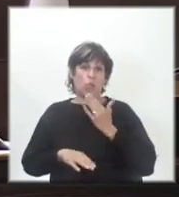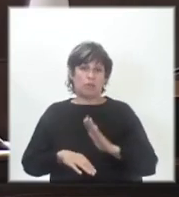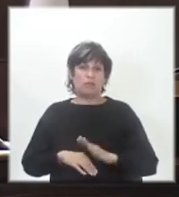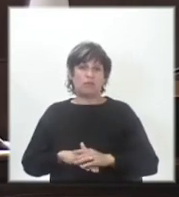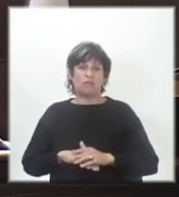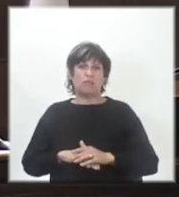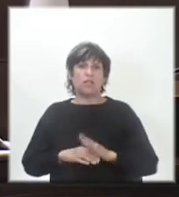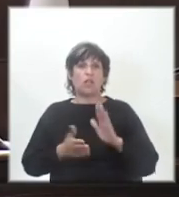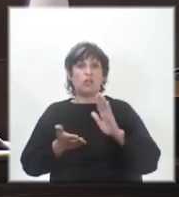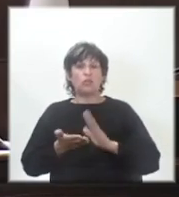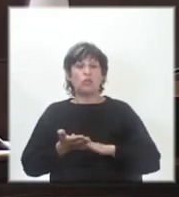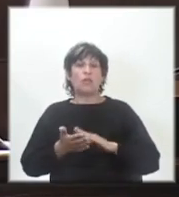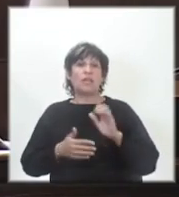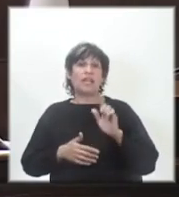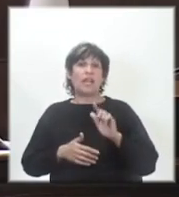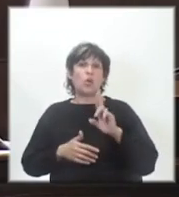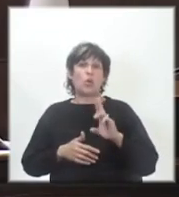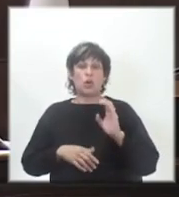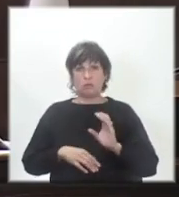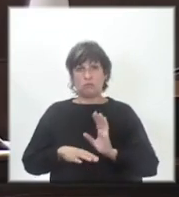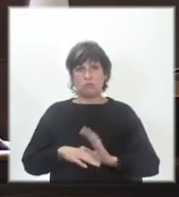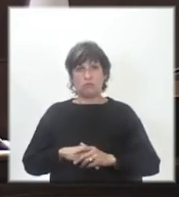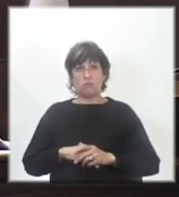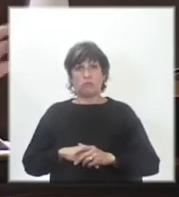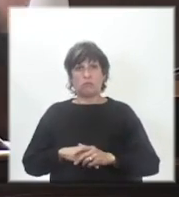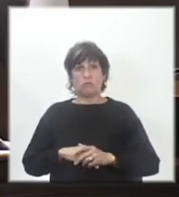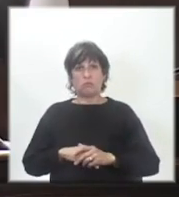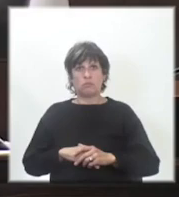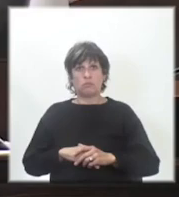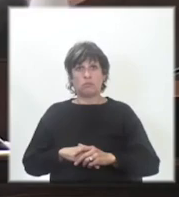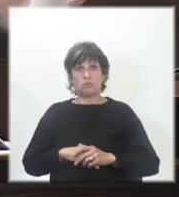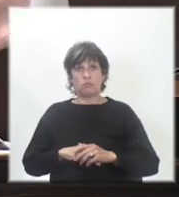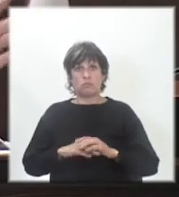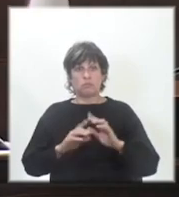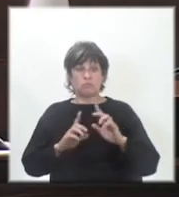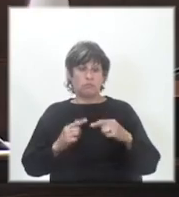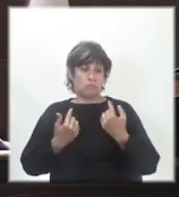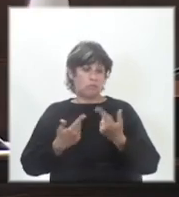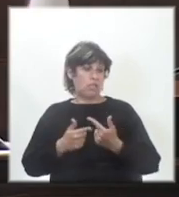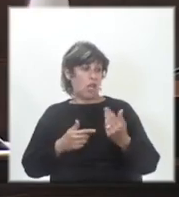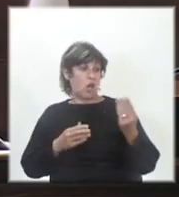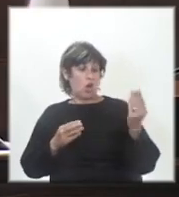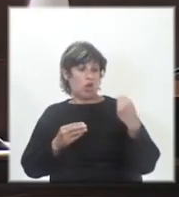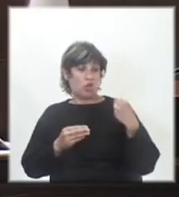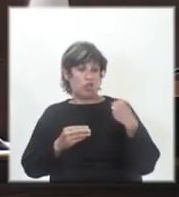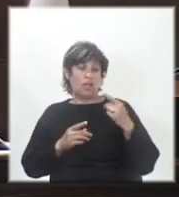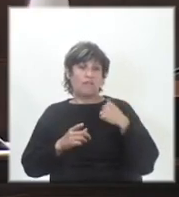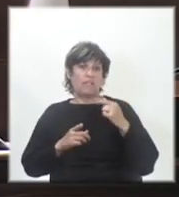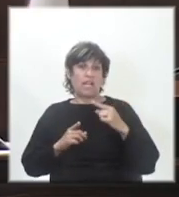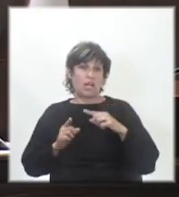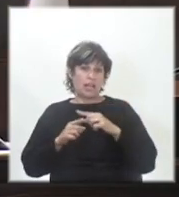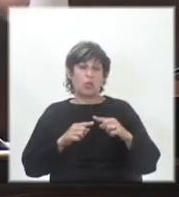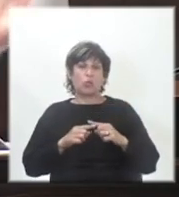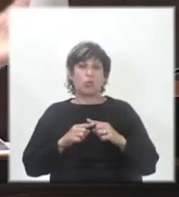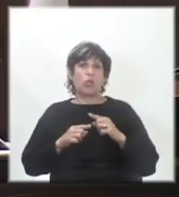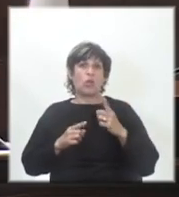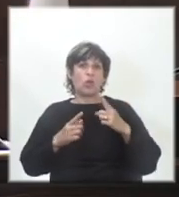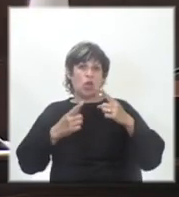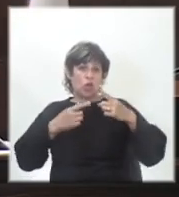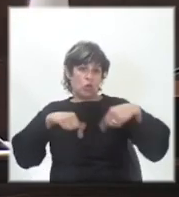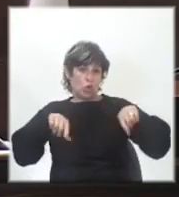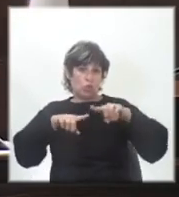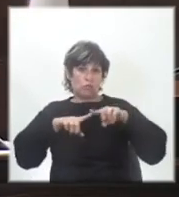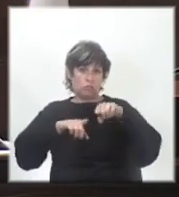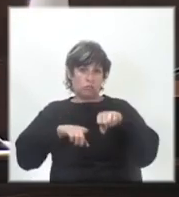Sobre la LUC, quienes nos anunciaron acá que iba a estar en discusión la LUC, fueron todos